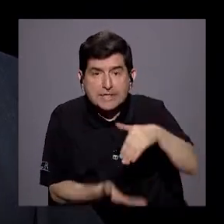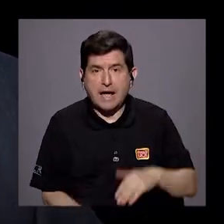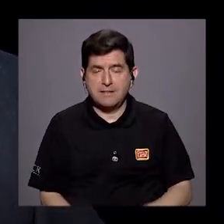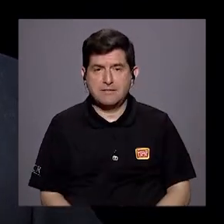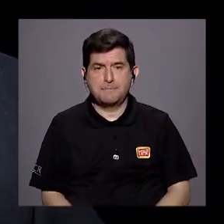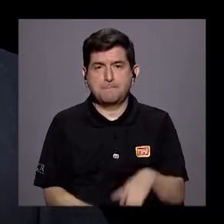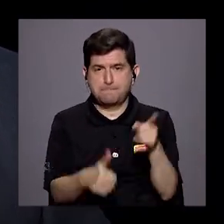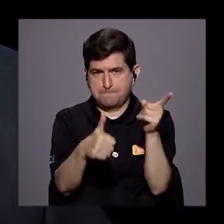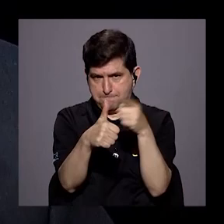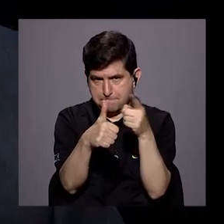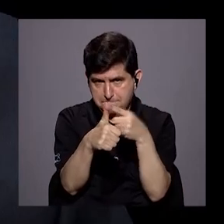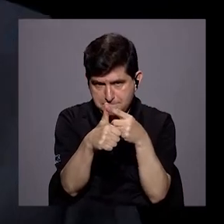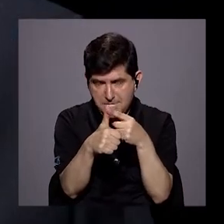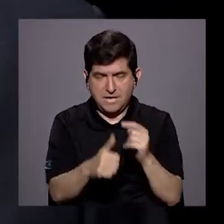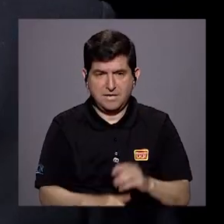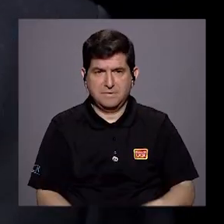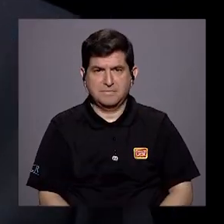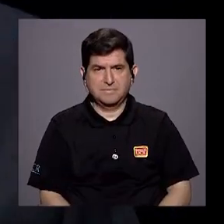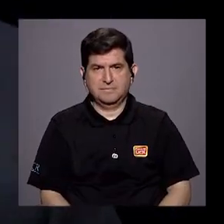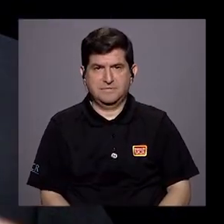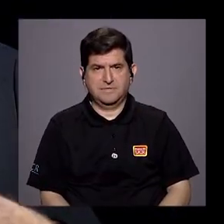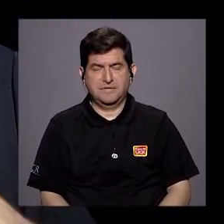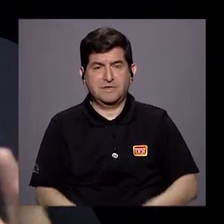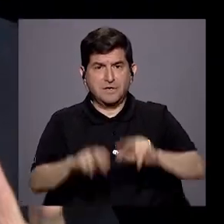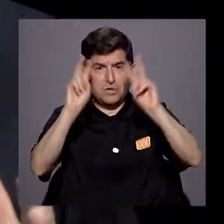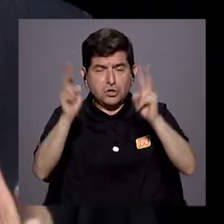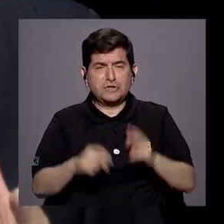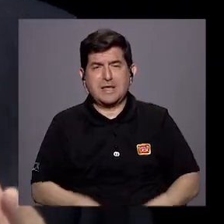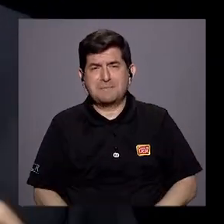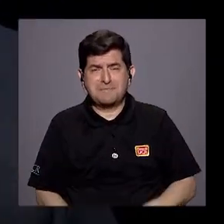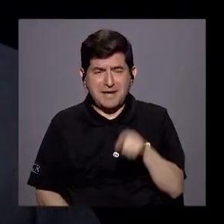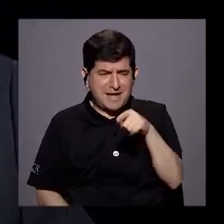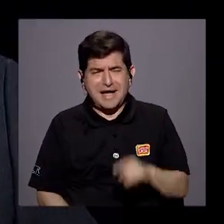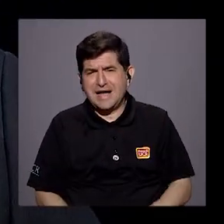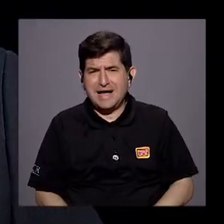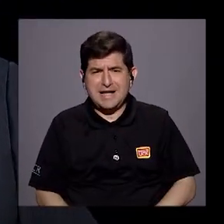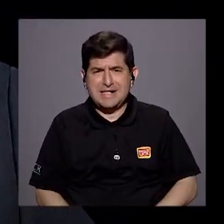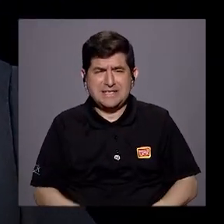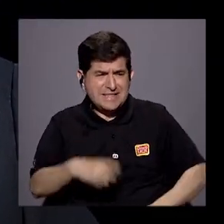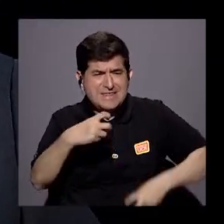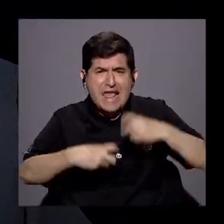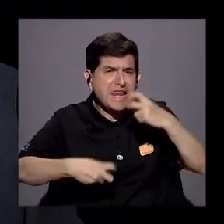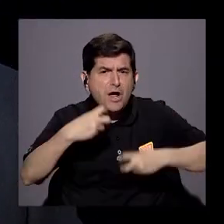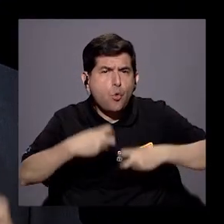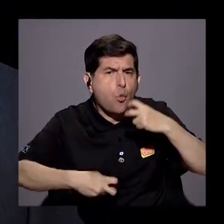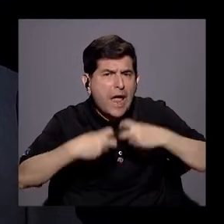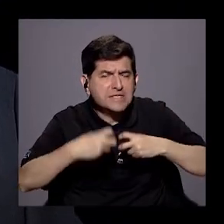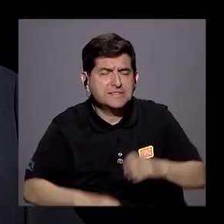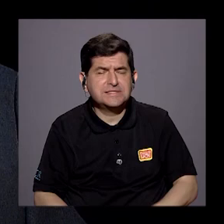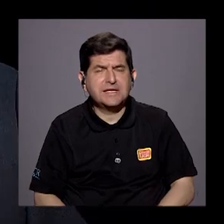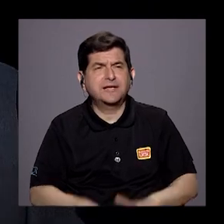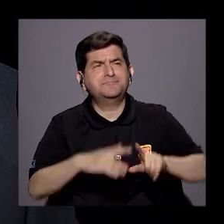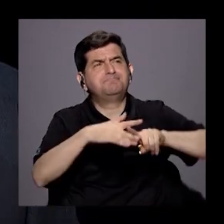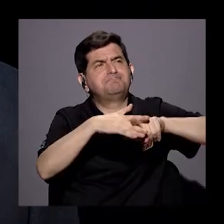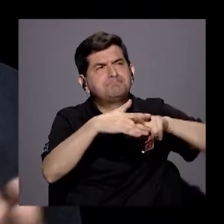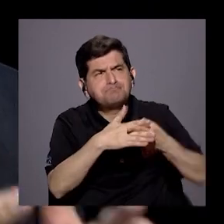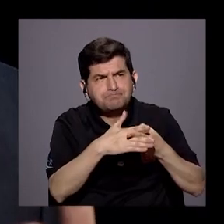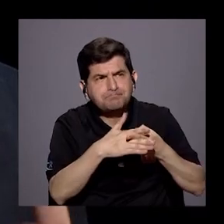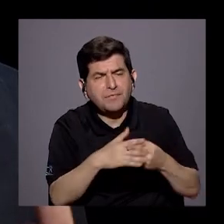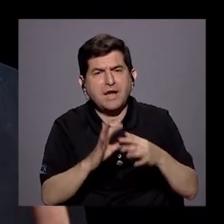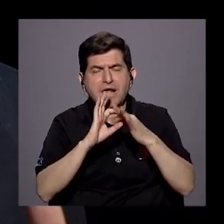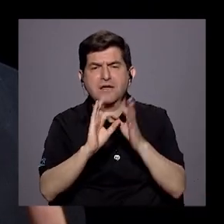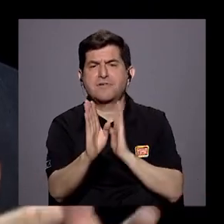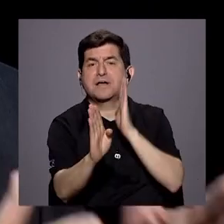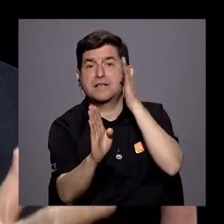el primero, el tema de la delincuencia, para ponerle un nombre, tiene un origen y una relación